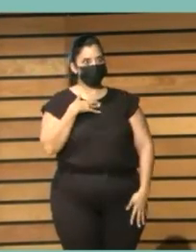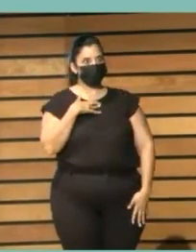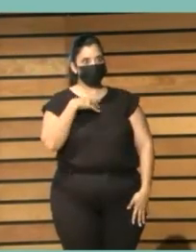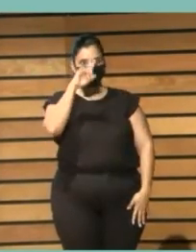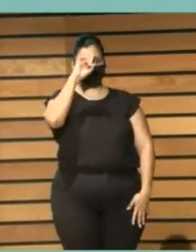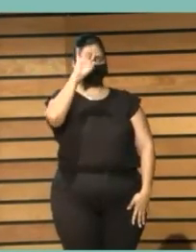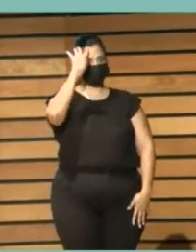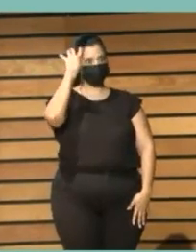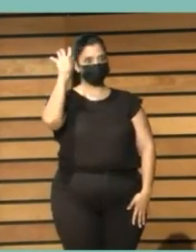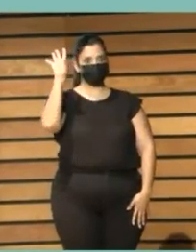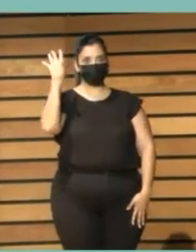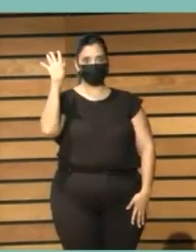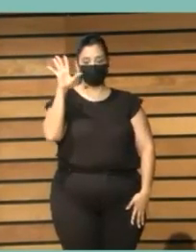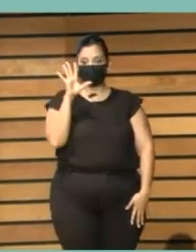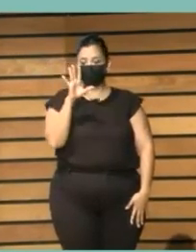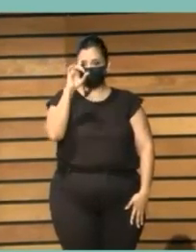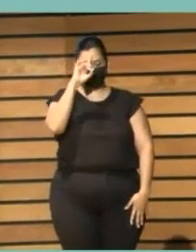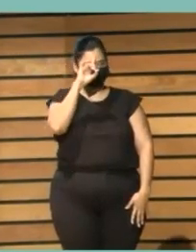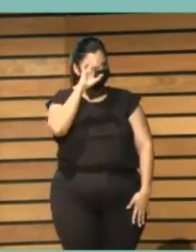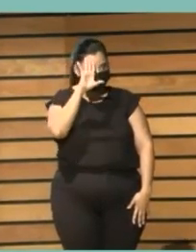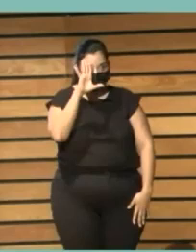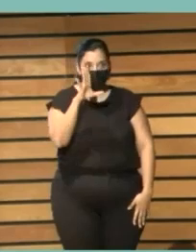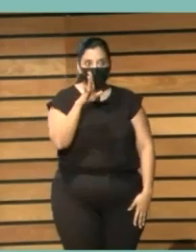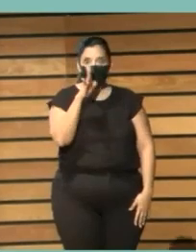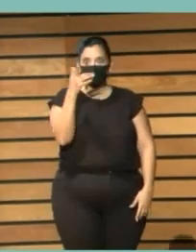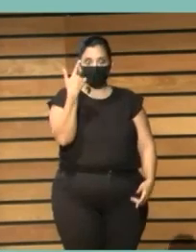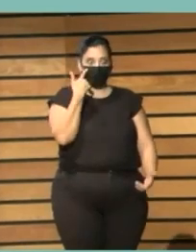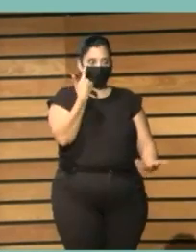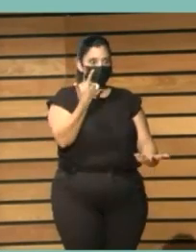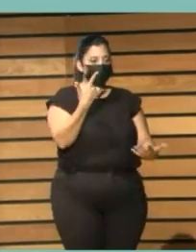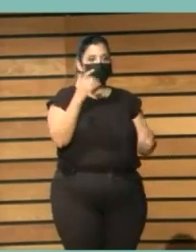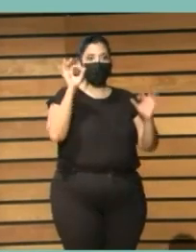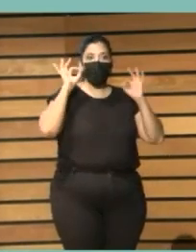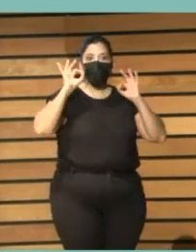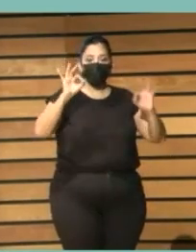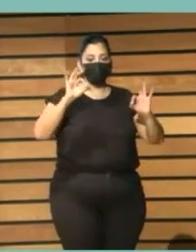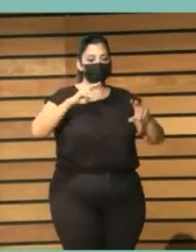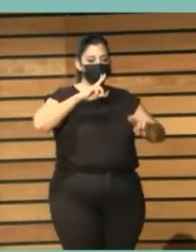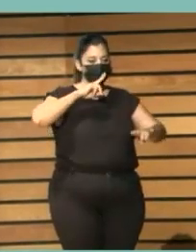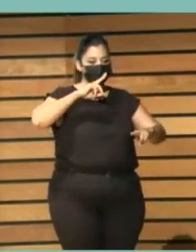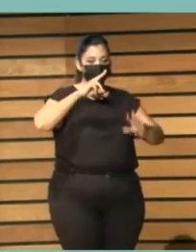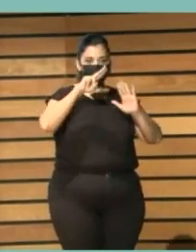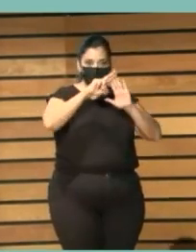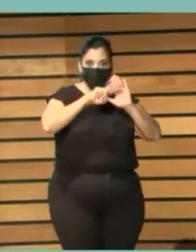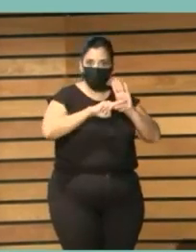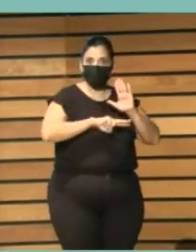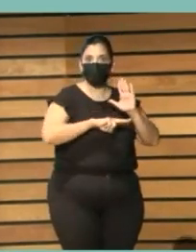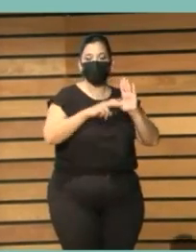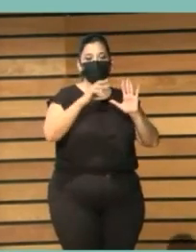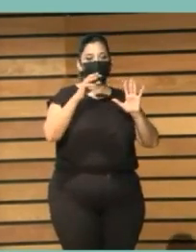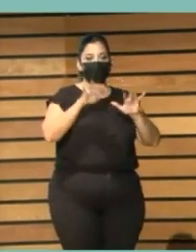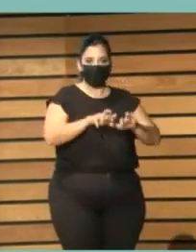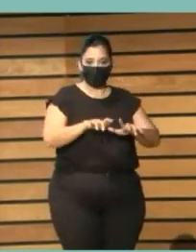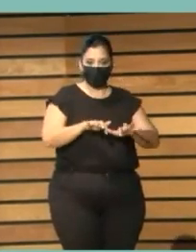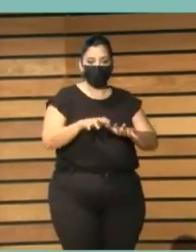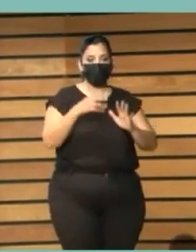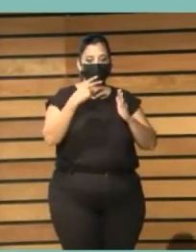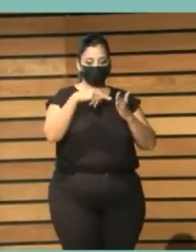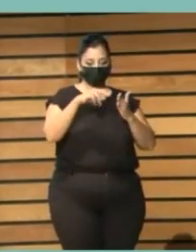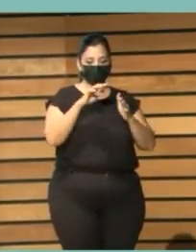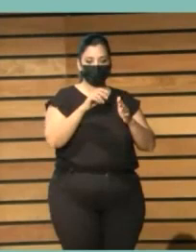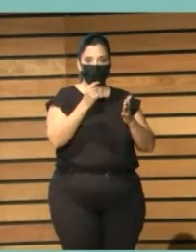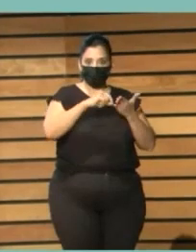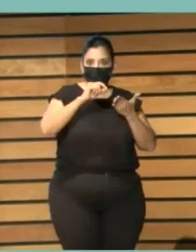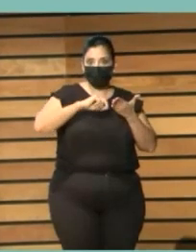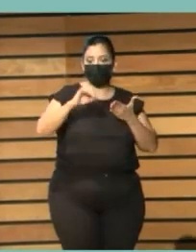alucinábamos. Alucinábamos de las normas estrictas que Laura ponía porque había que escribir perfectamente sin